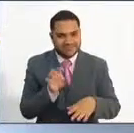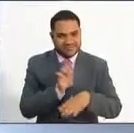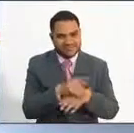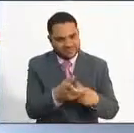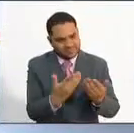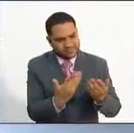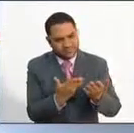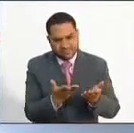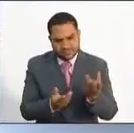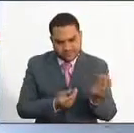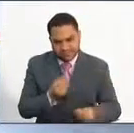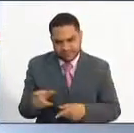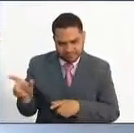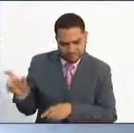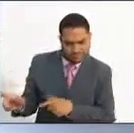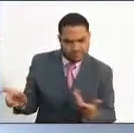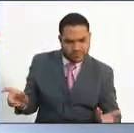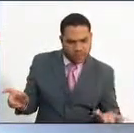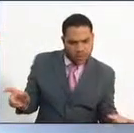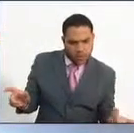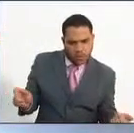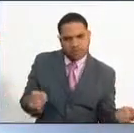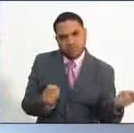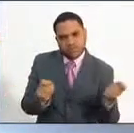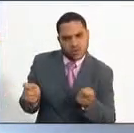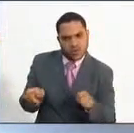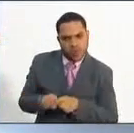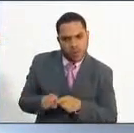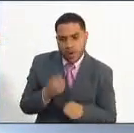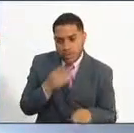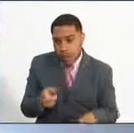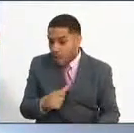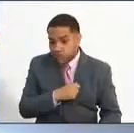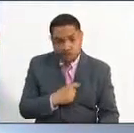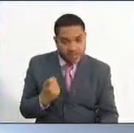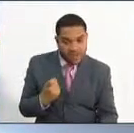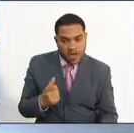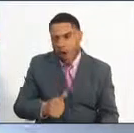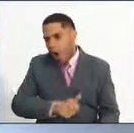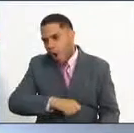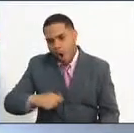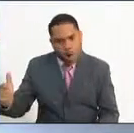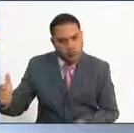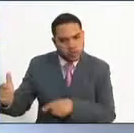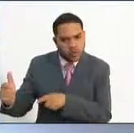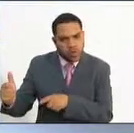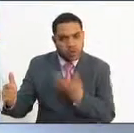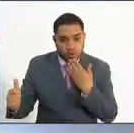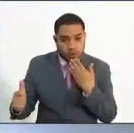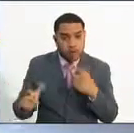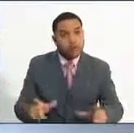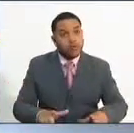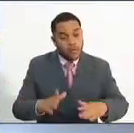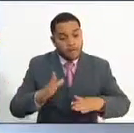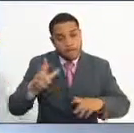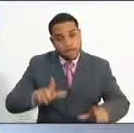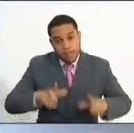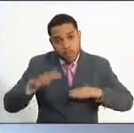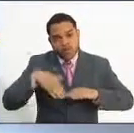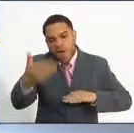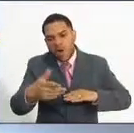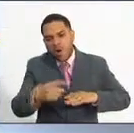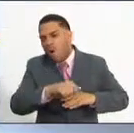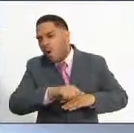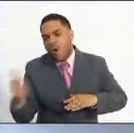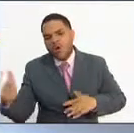funciones, ha definido lo que se llaman las equivalencias, es decir, otros méritos que pueden perfectamente entrar a reemplazar aquel